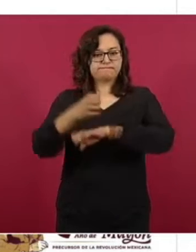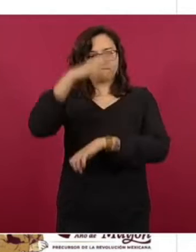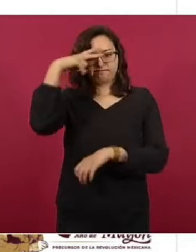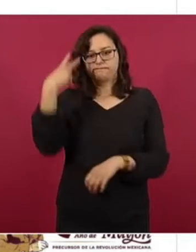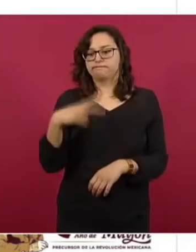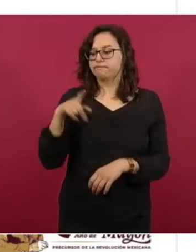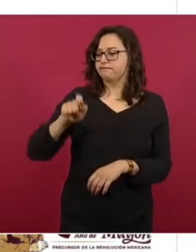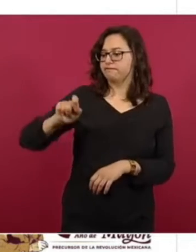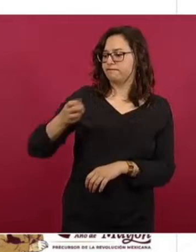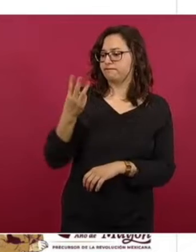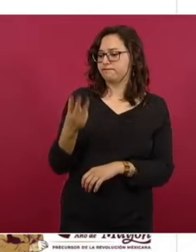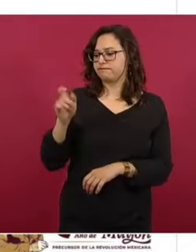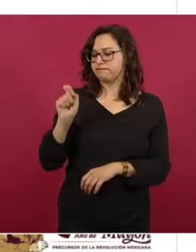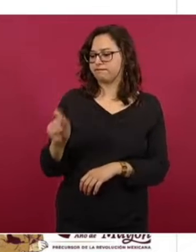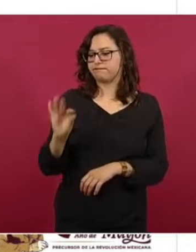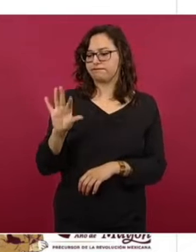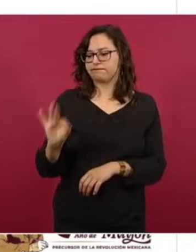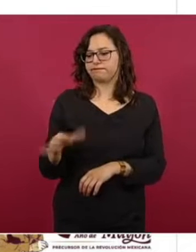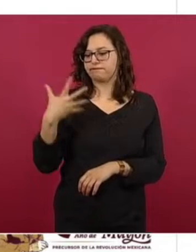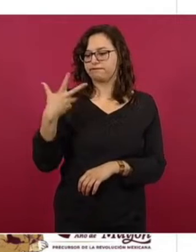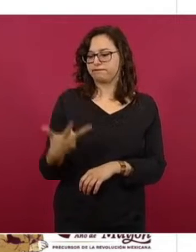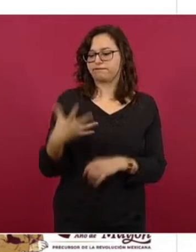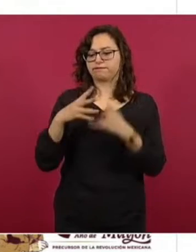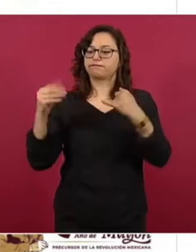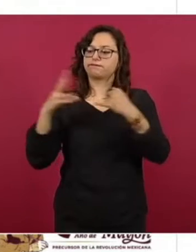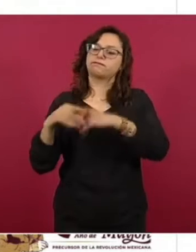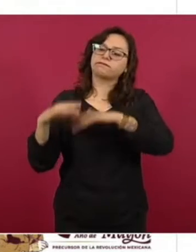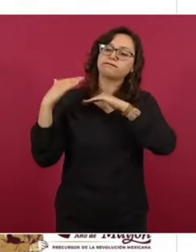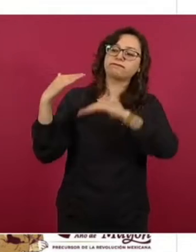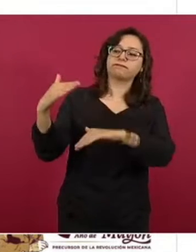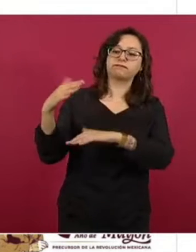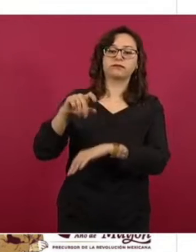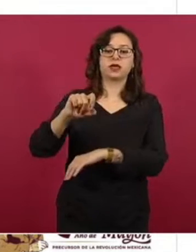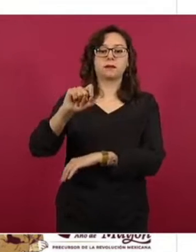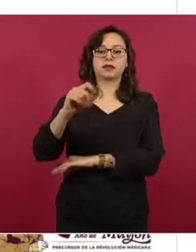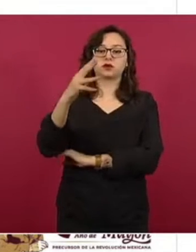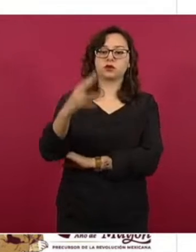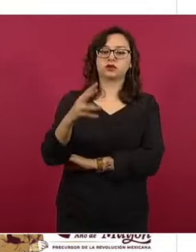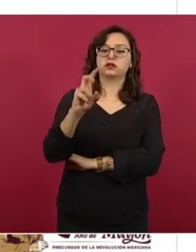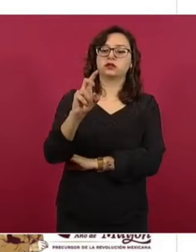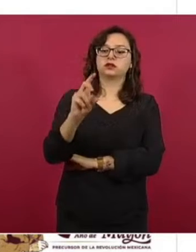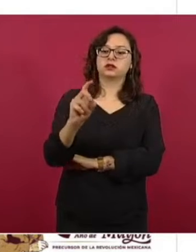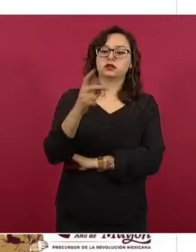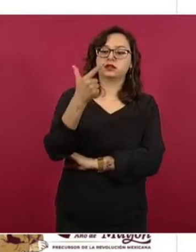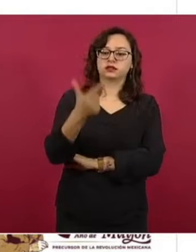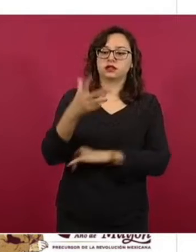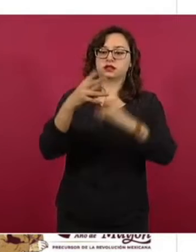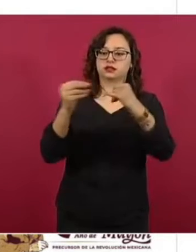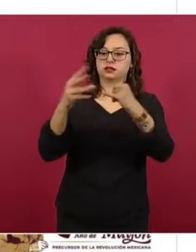23 pesos con 48 centavos, cuando el precio máximo es de 24 pesos con 37